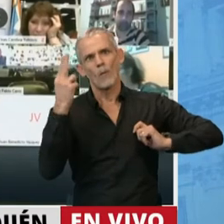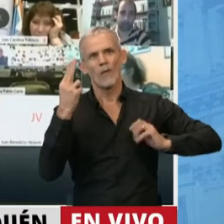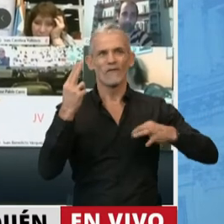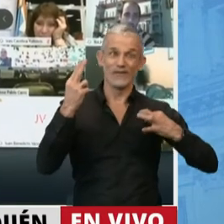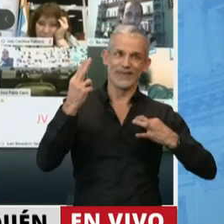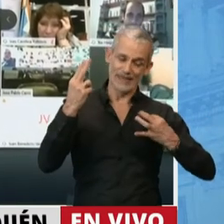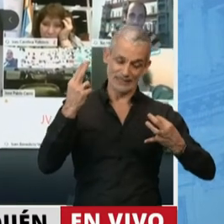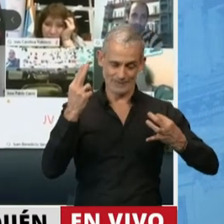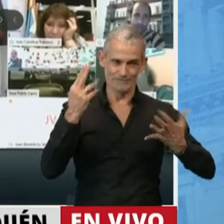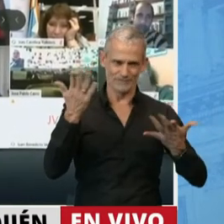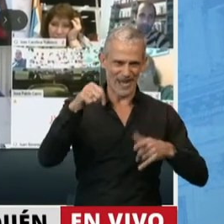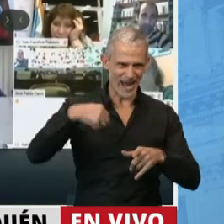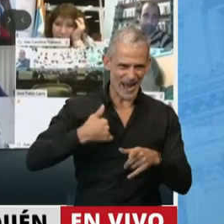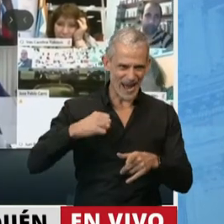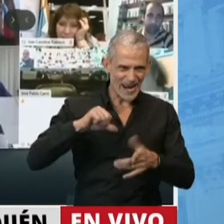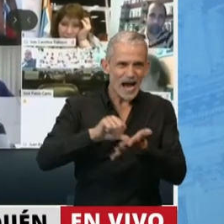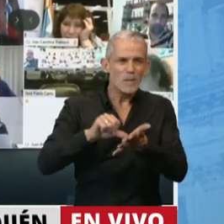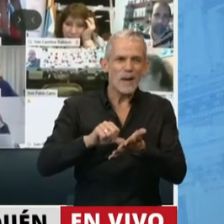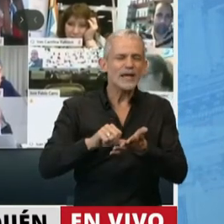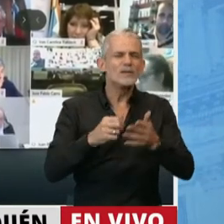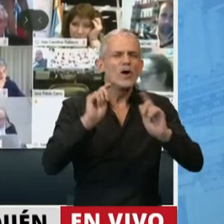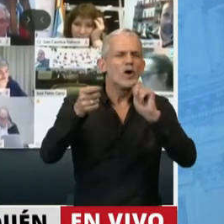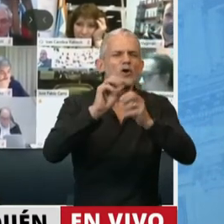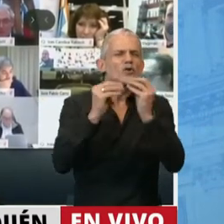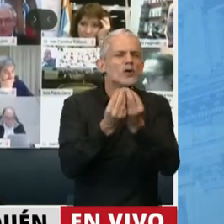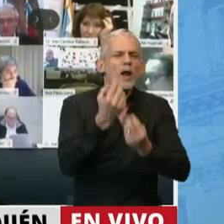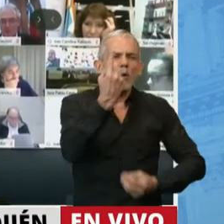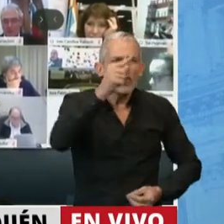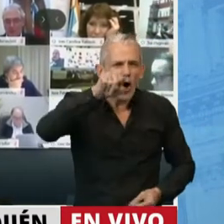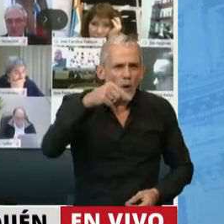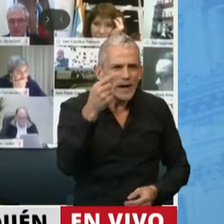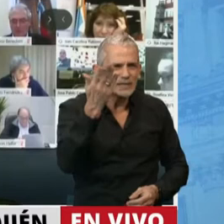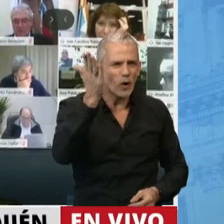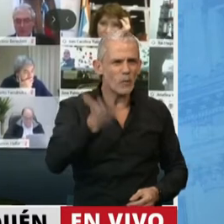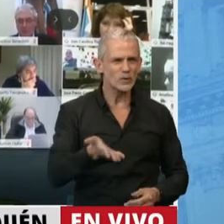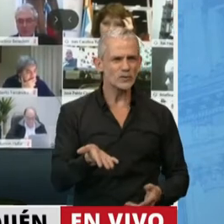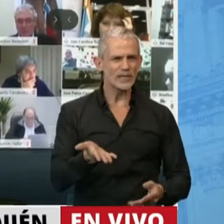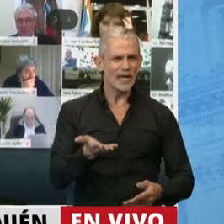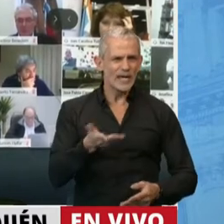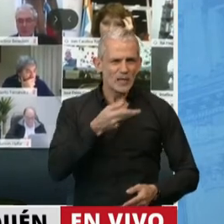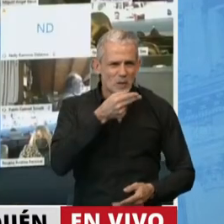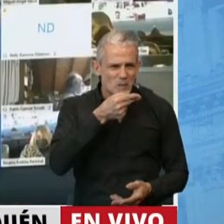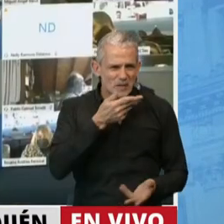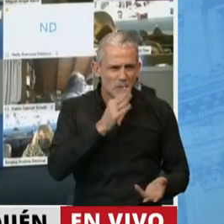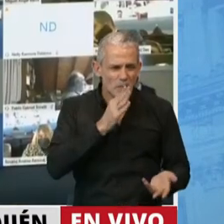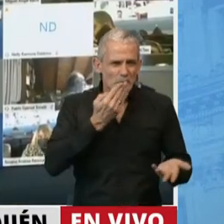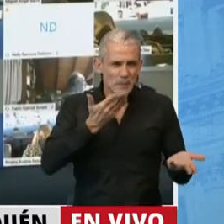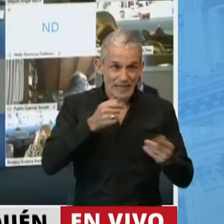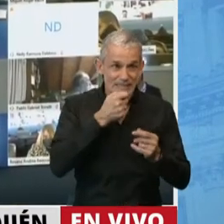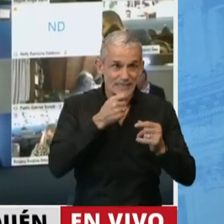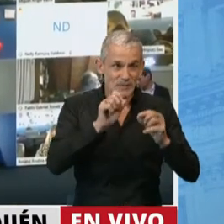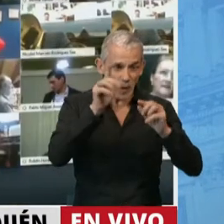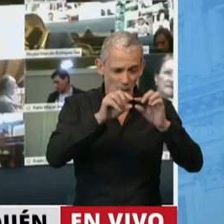En nuestro país solo dona sangre el 1.5% del total de la población. Si ese porcentaje